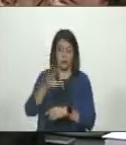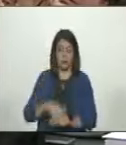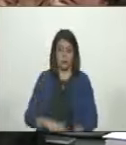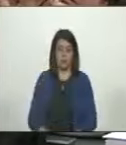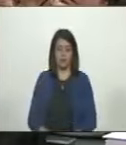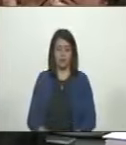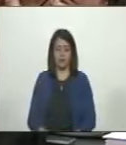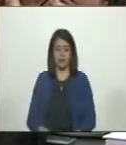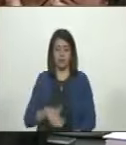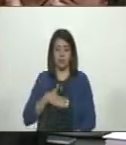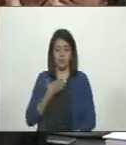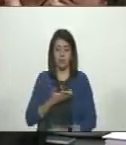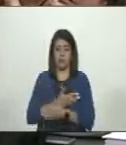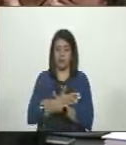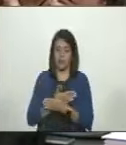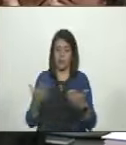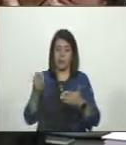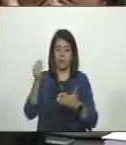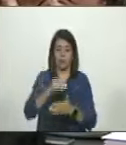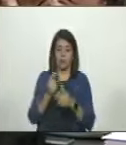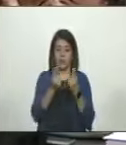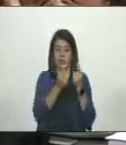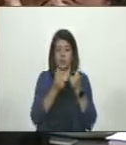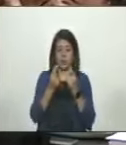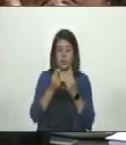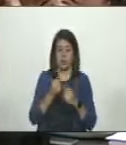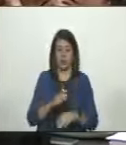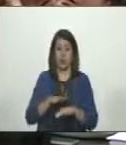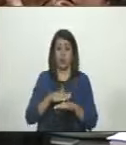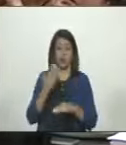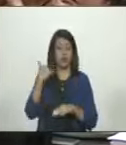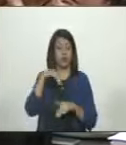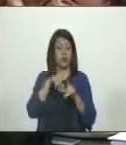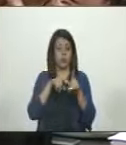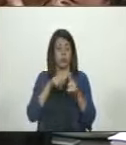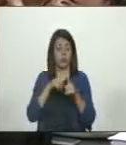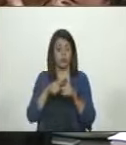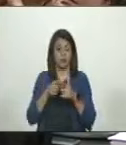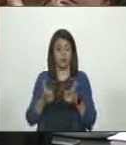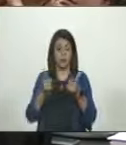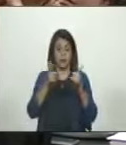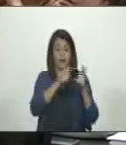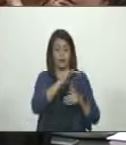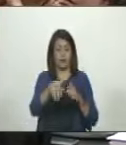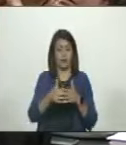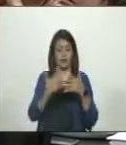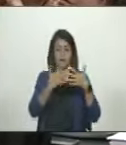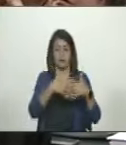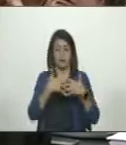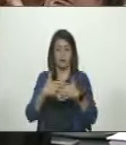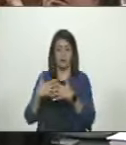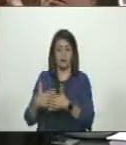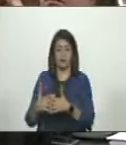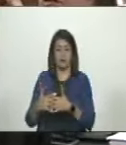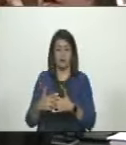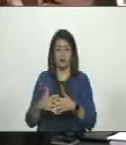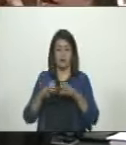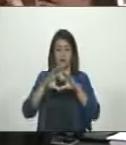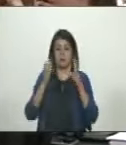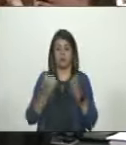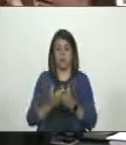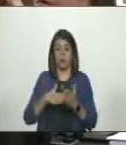pueda disponer de mayores recursos. Porque si fuese así, permitiera que todas las empresas del mundo